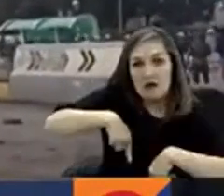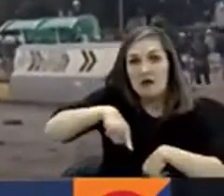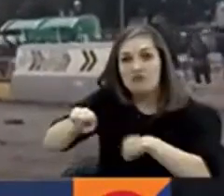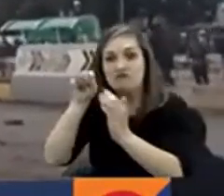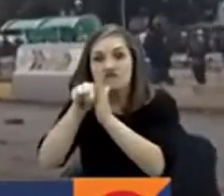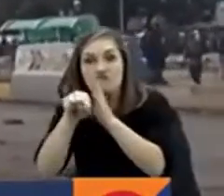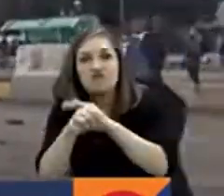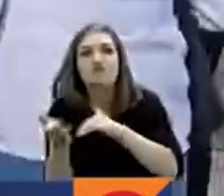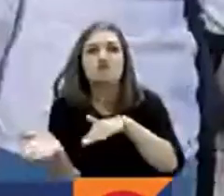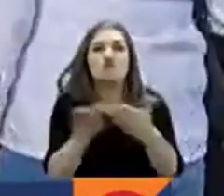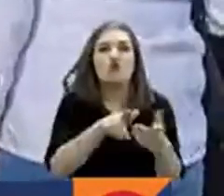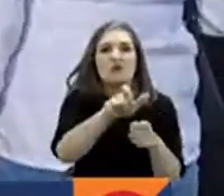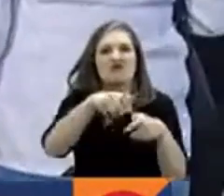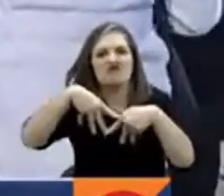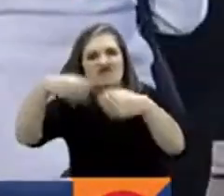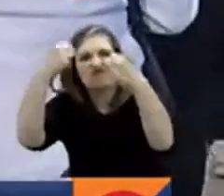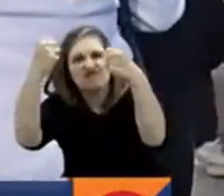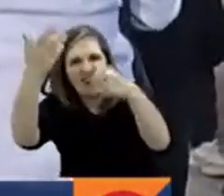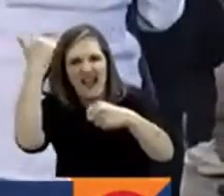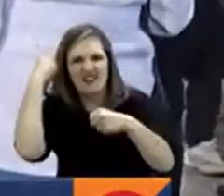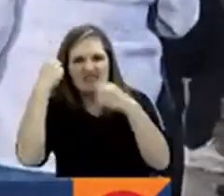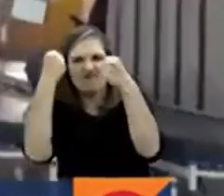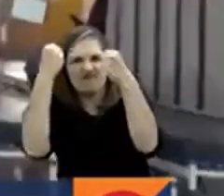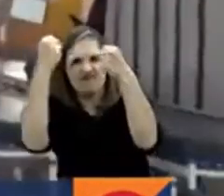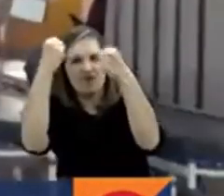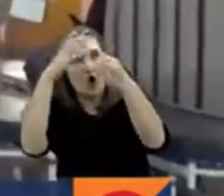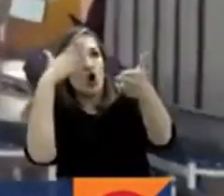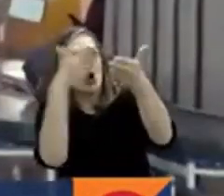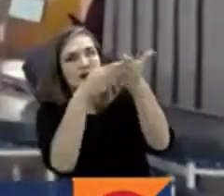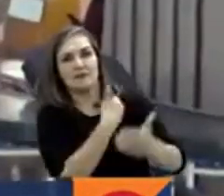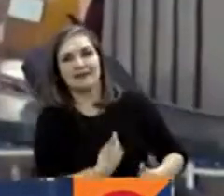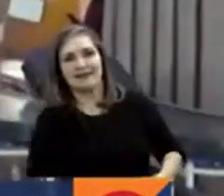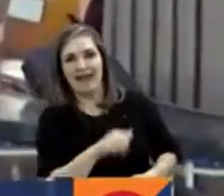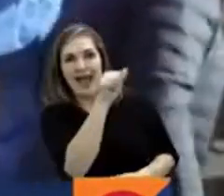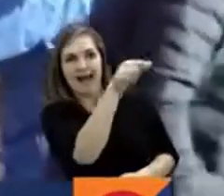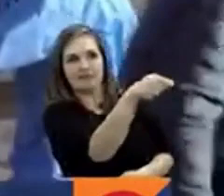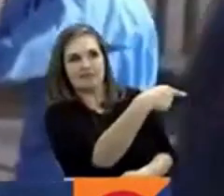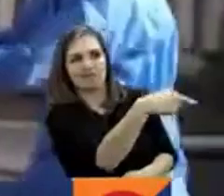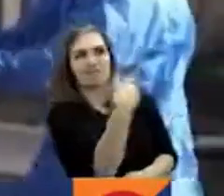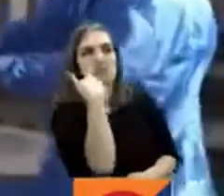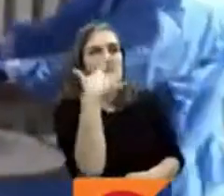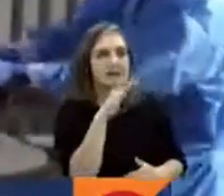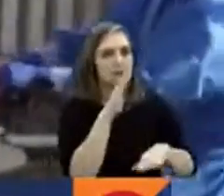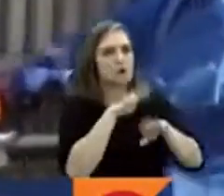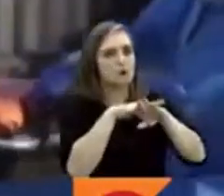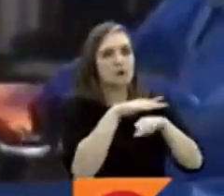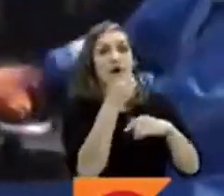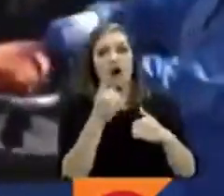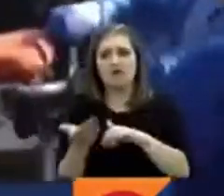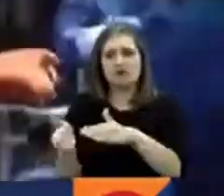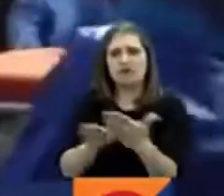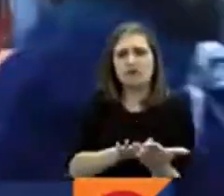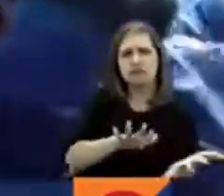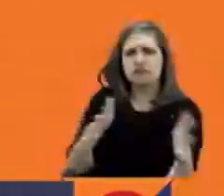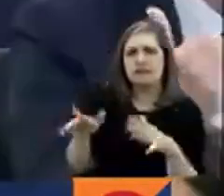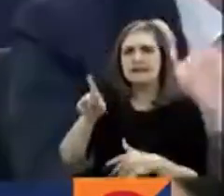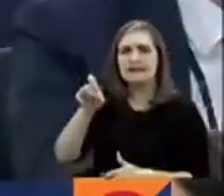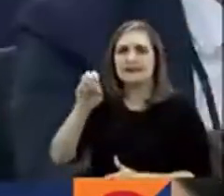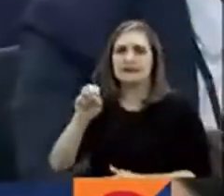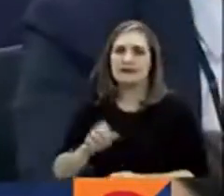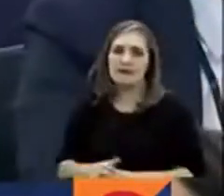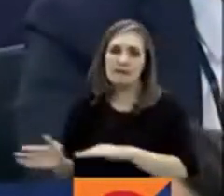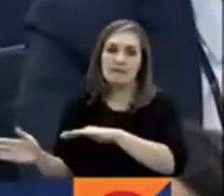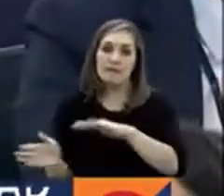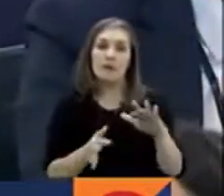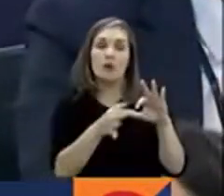en la muerte de manifestantes en medio de las protestas en contra de la presidenta Dina Boluarty. El reporte de fallecidos habla de por lo menos 60. La